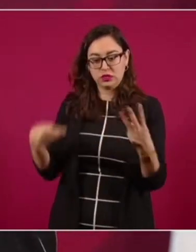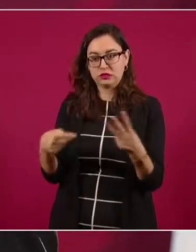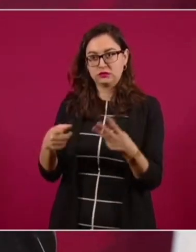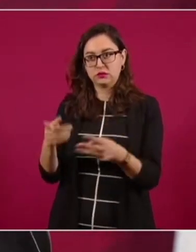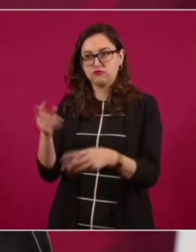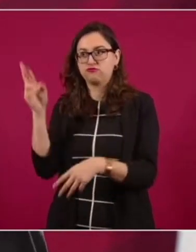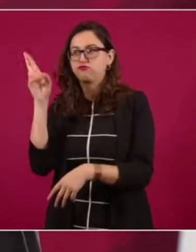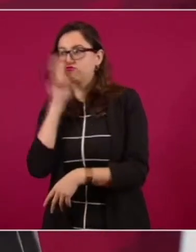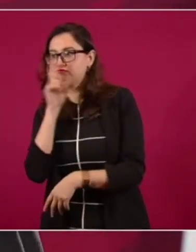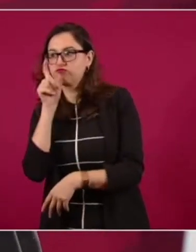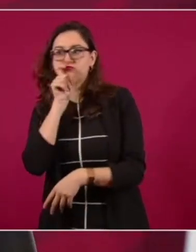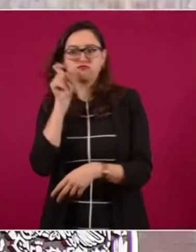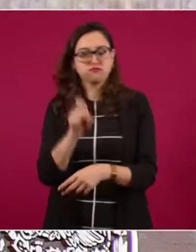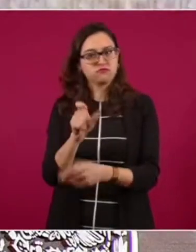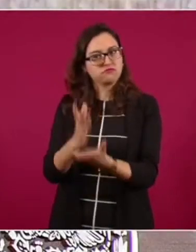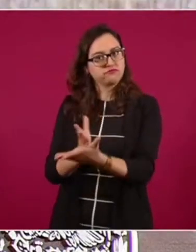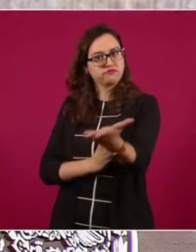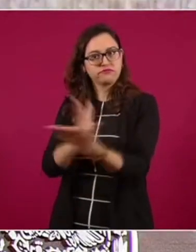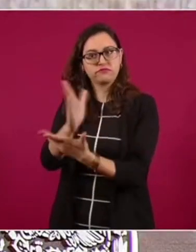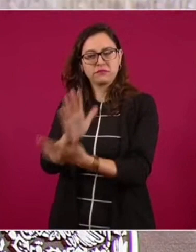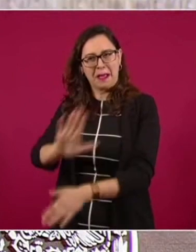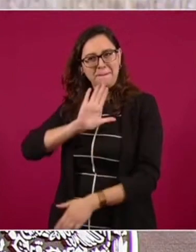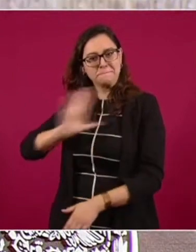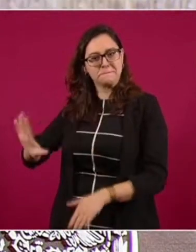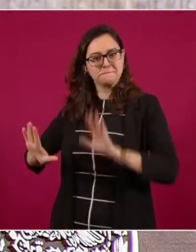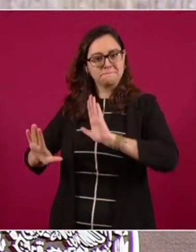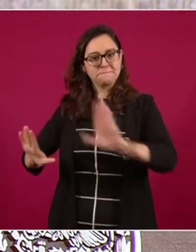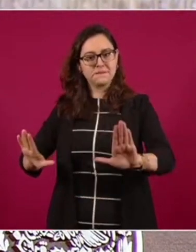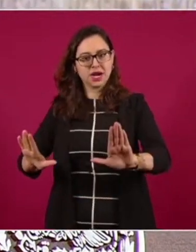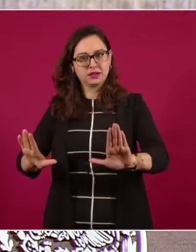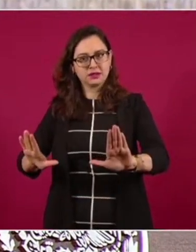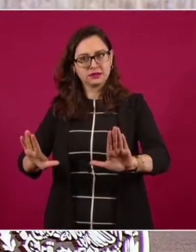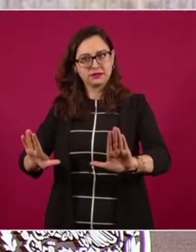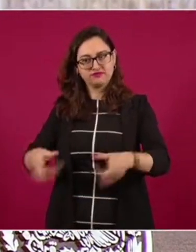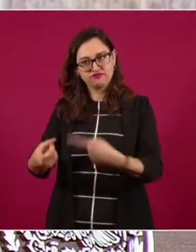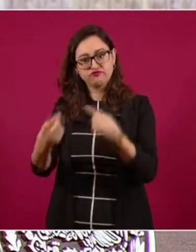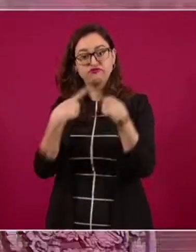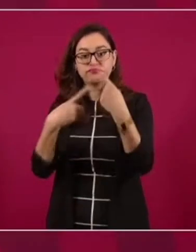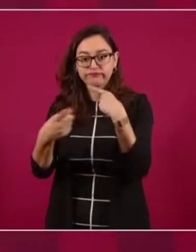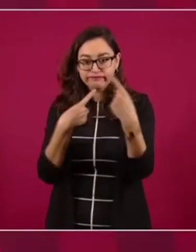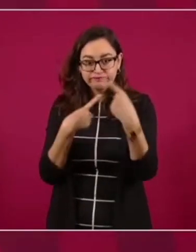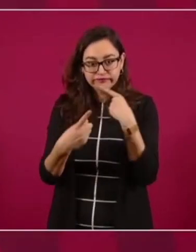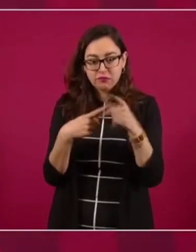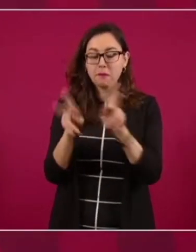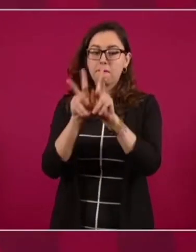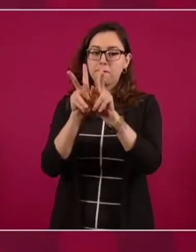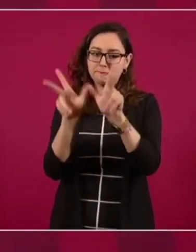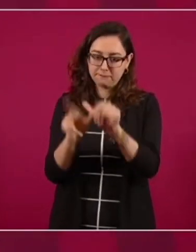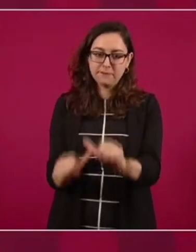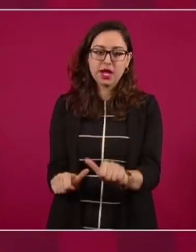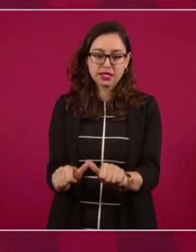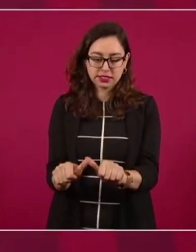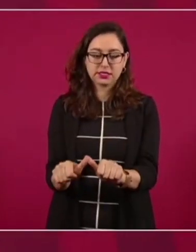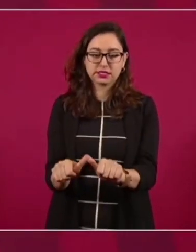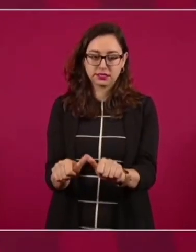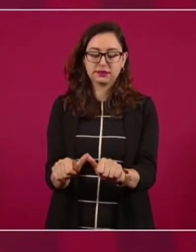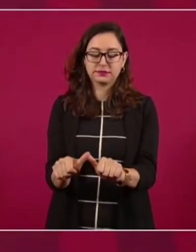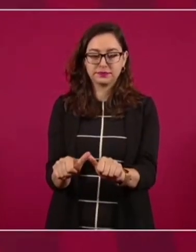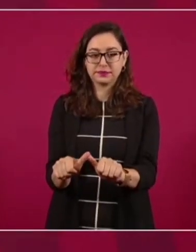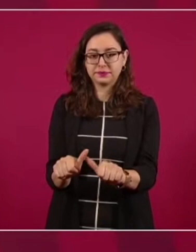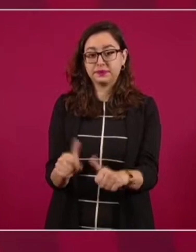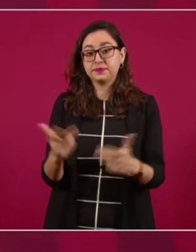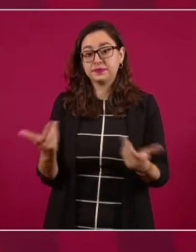se inicien conversaciones tanto con